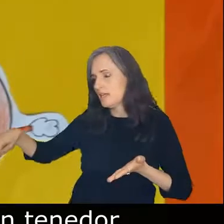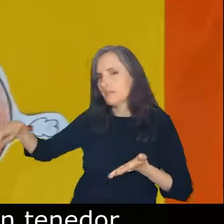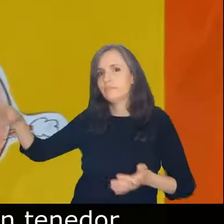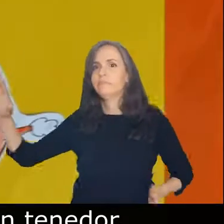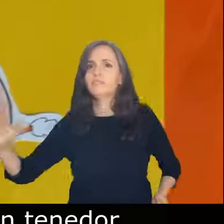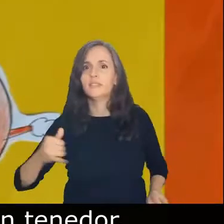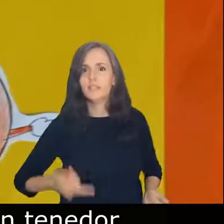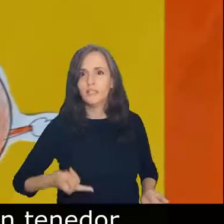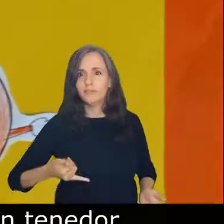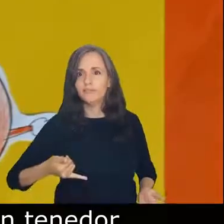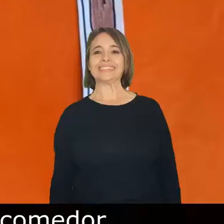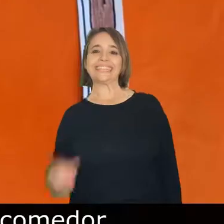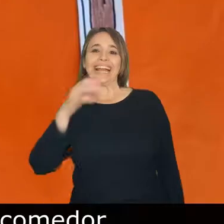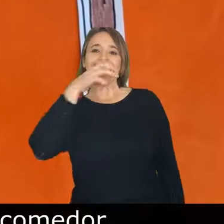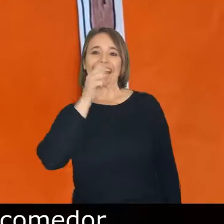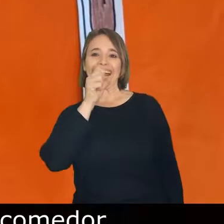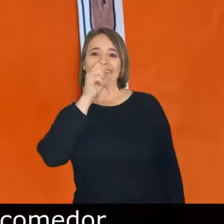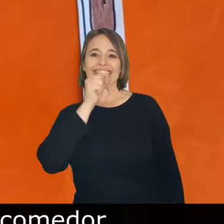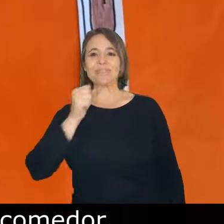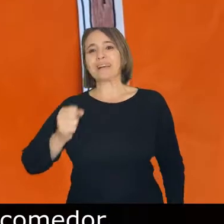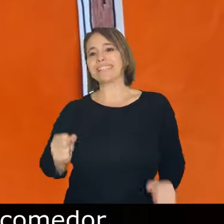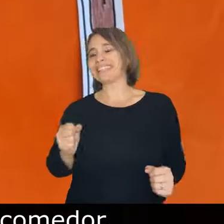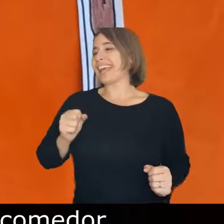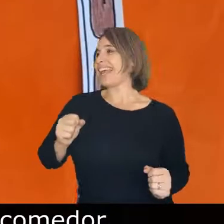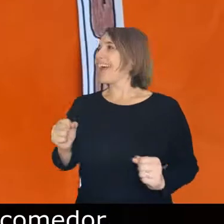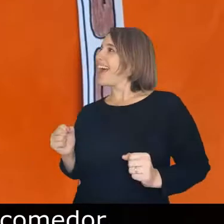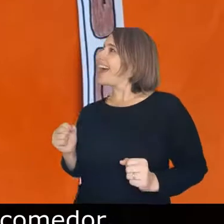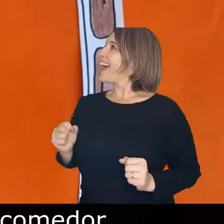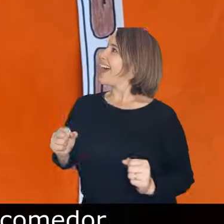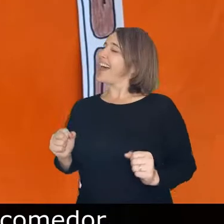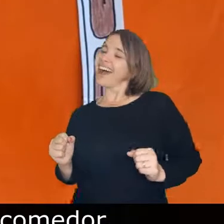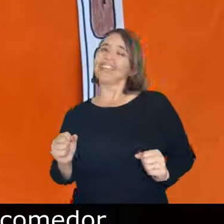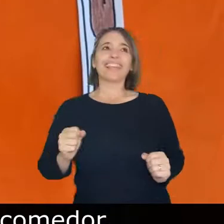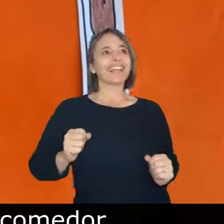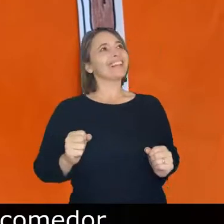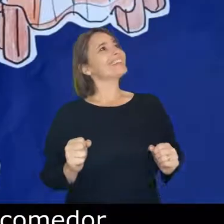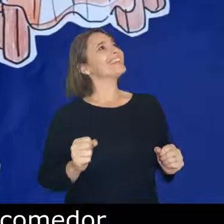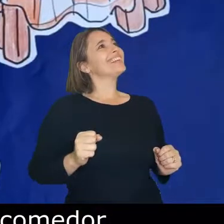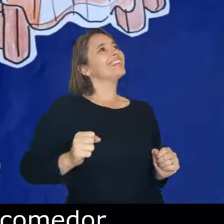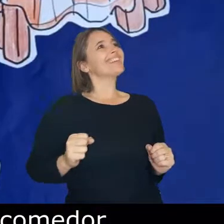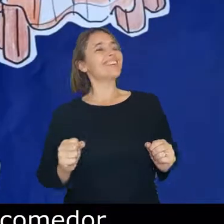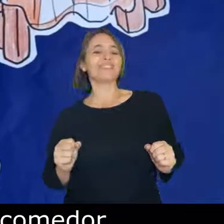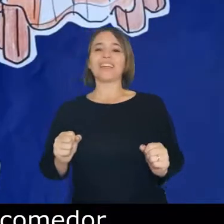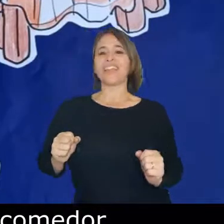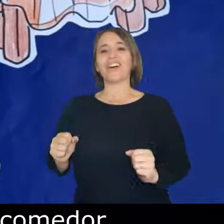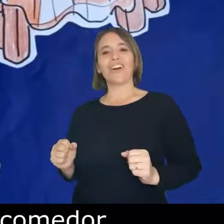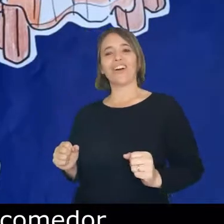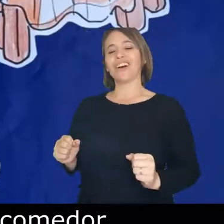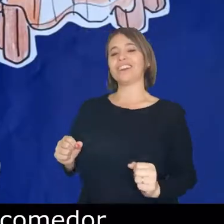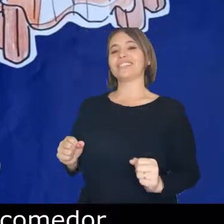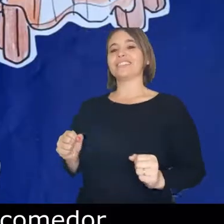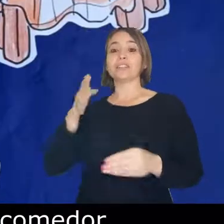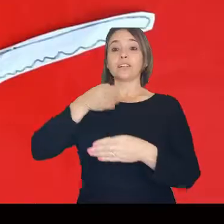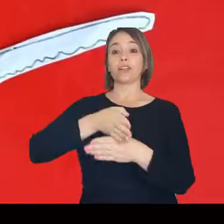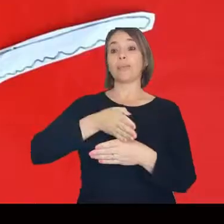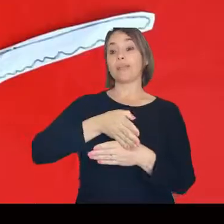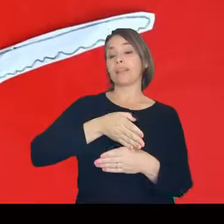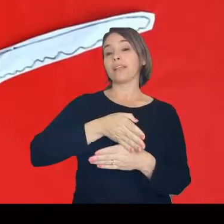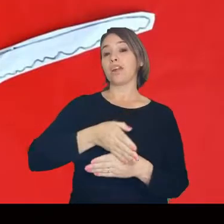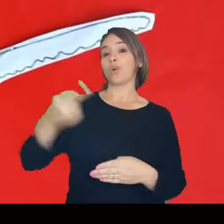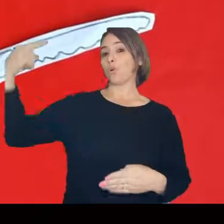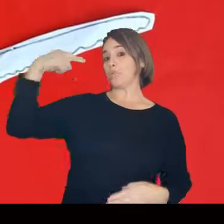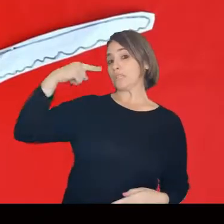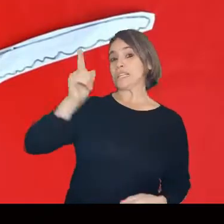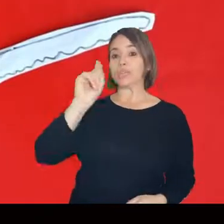La naranja se pasea De la sala al comedor No